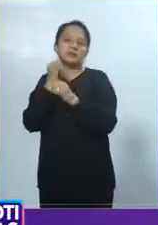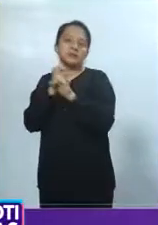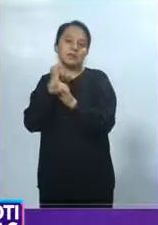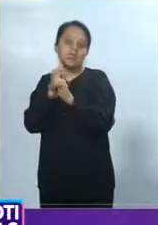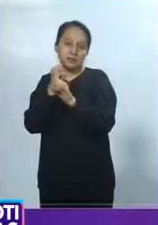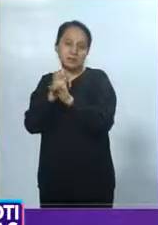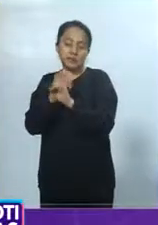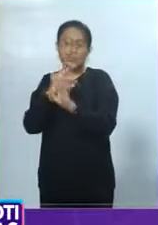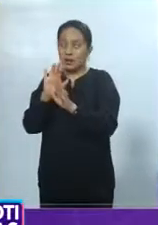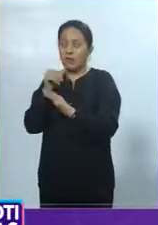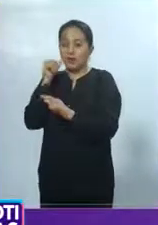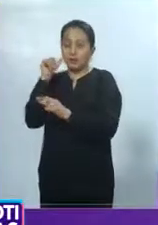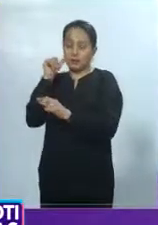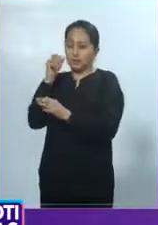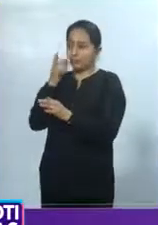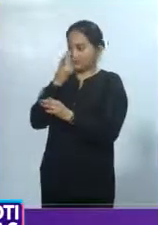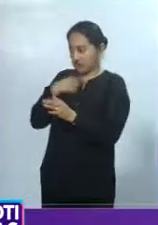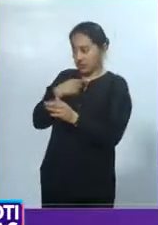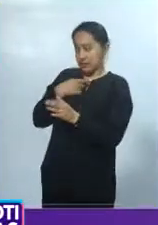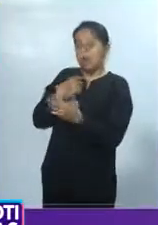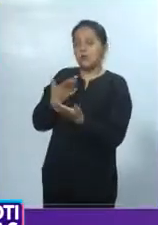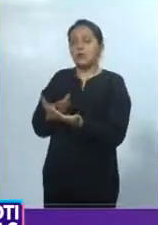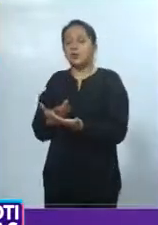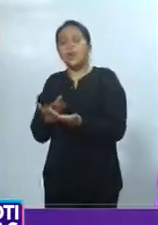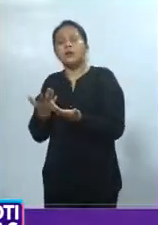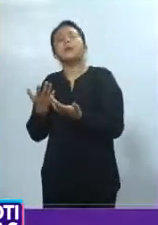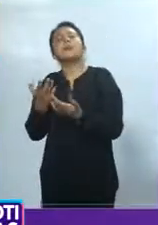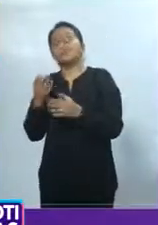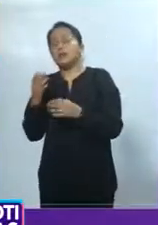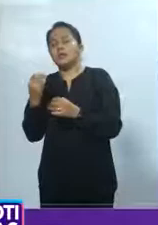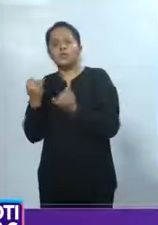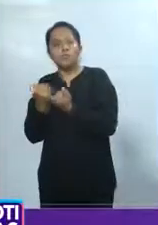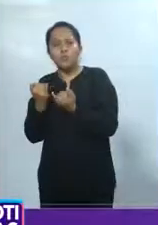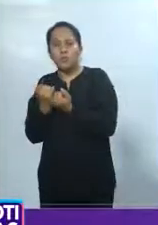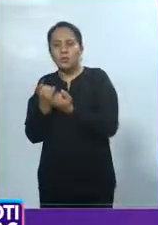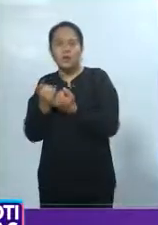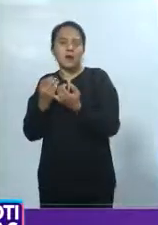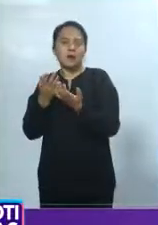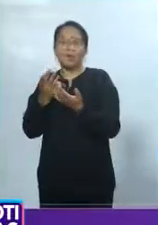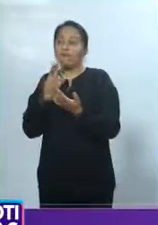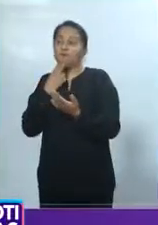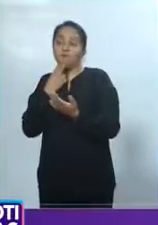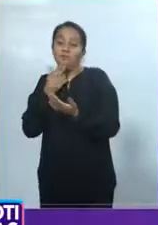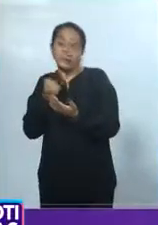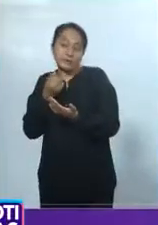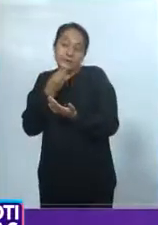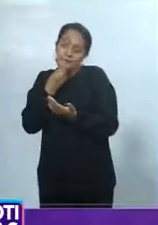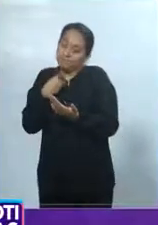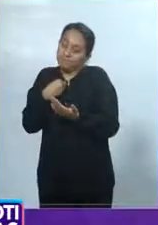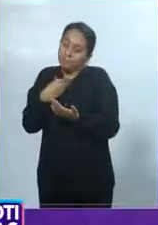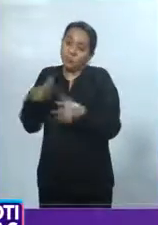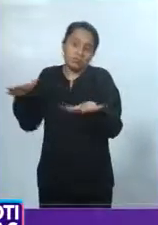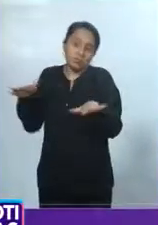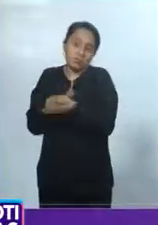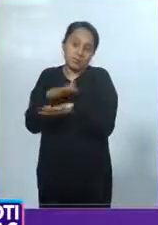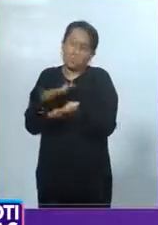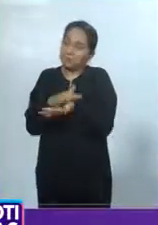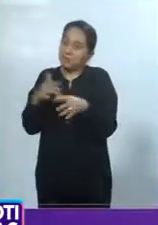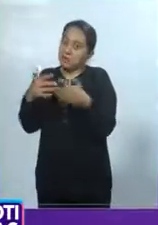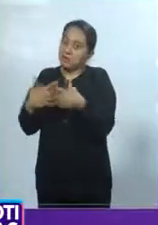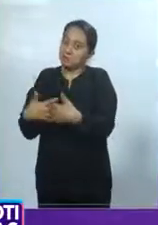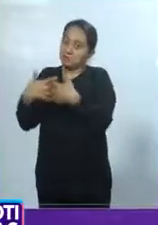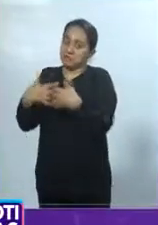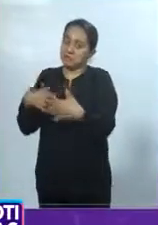no se caiga el Internet. Si no funciona, cambiaremos de proveedor de Internet porque yo no puedo estar con que se caiga el Internet